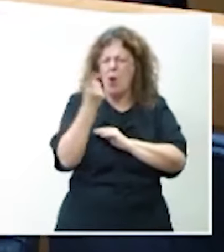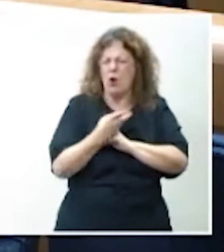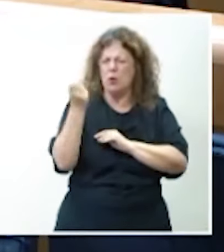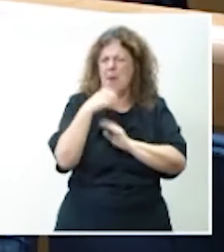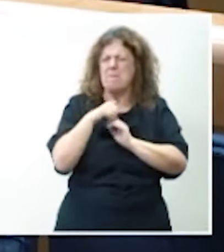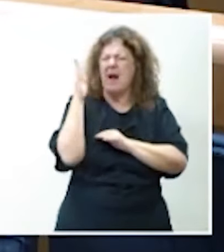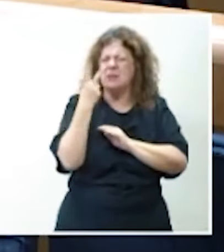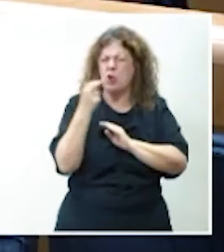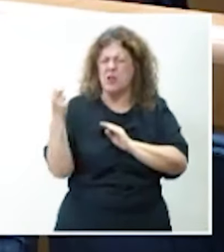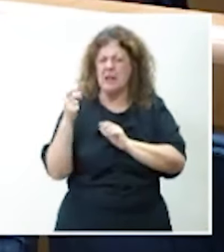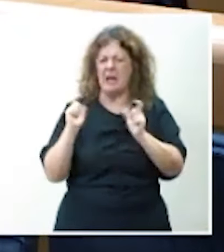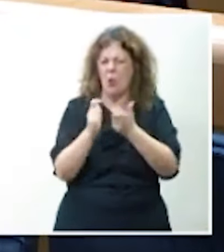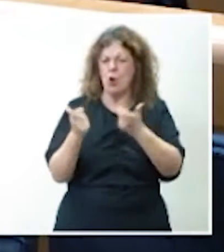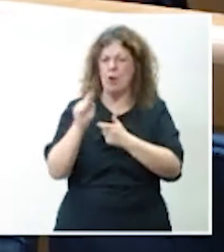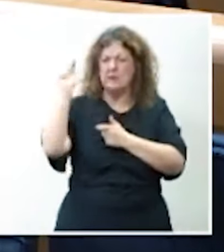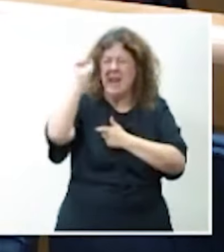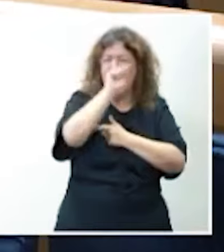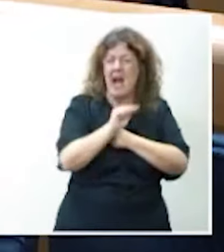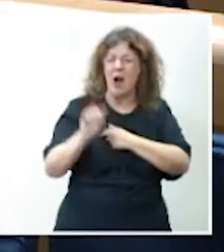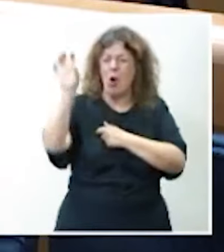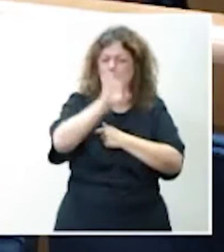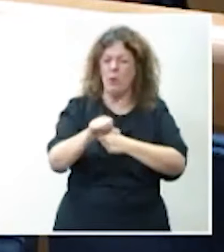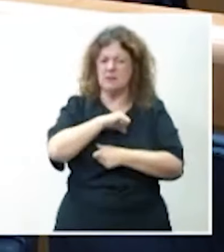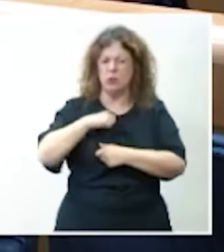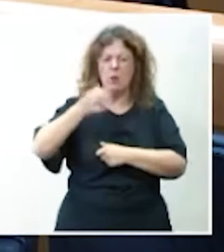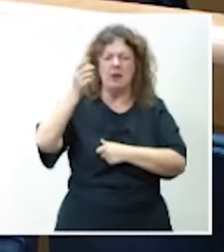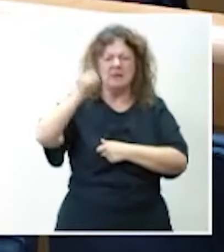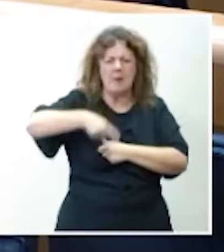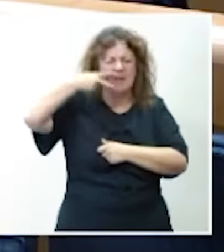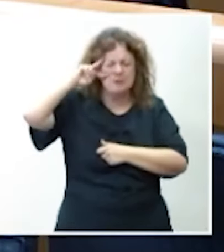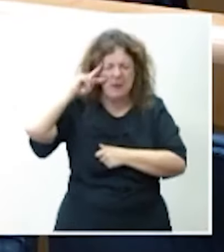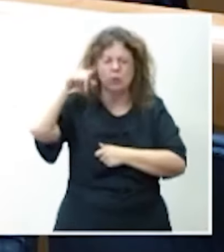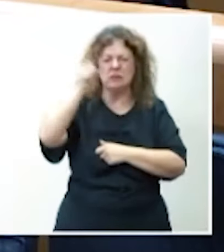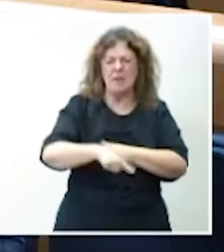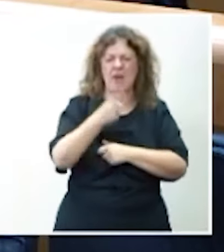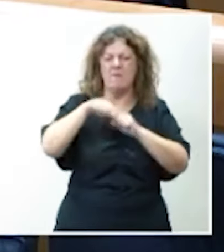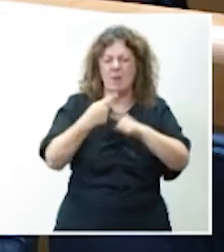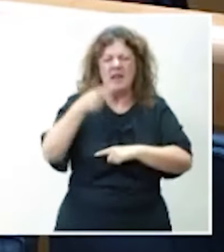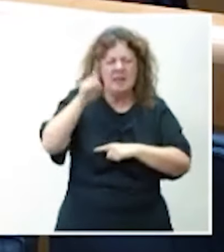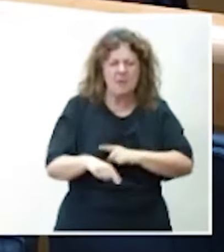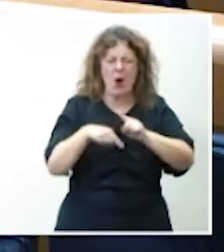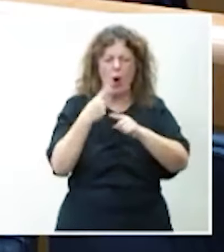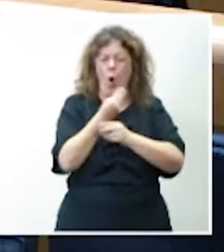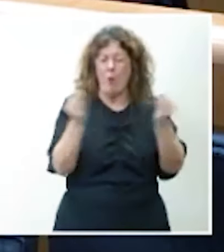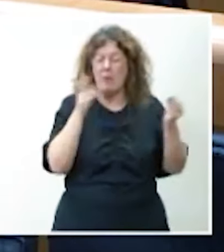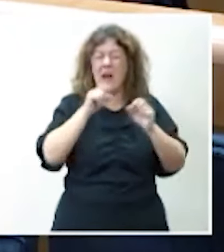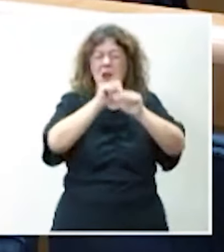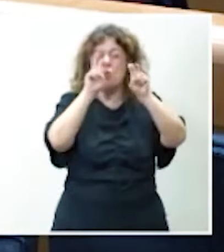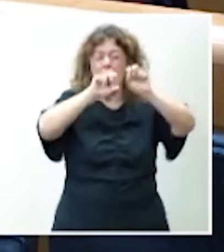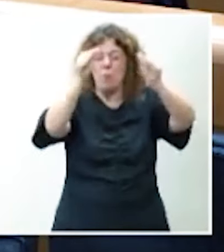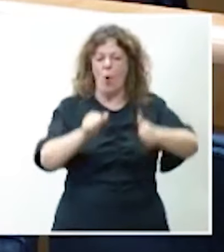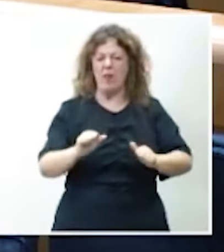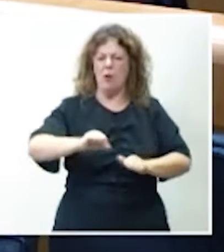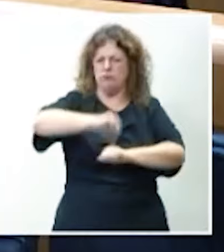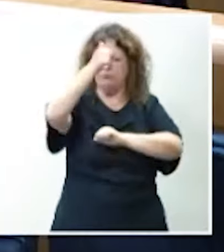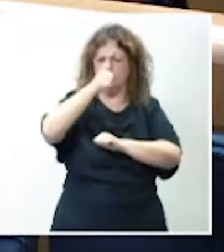200 reuniones con comunidades autónomas, con expertos, con familias, con jóvenes para aprobar este nuevo modelo que